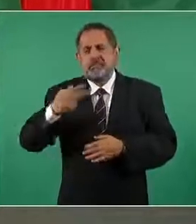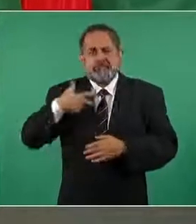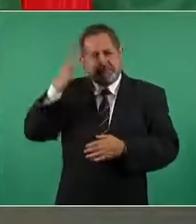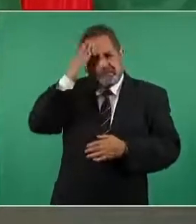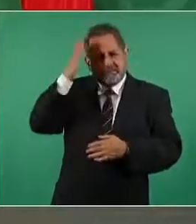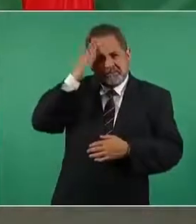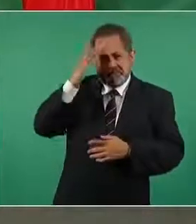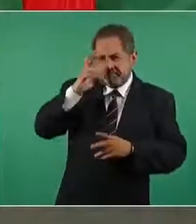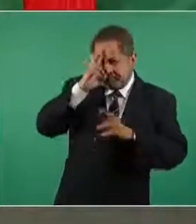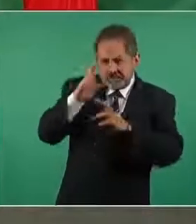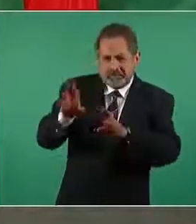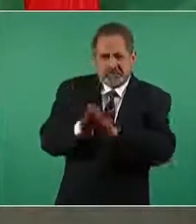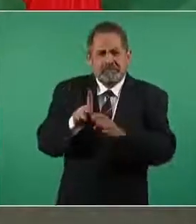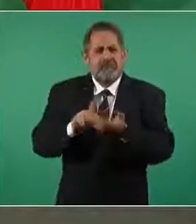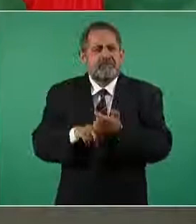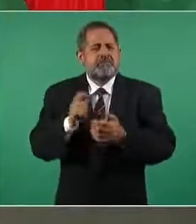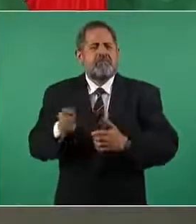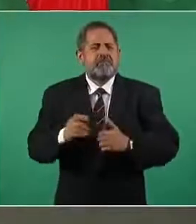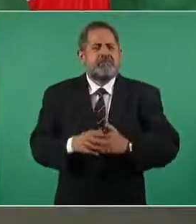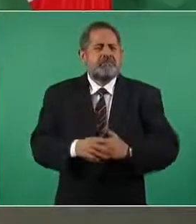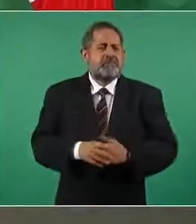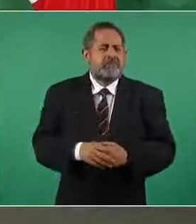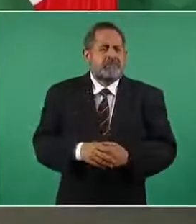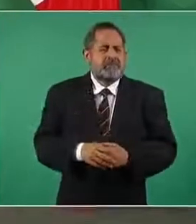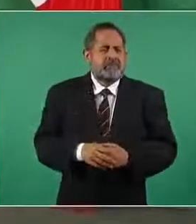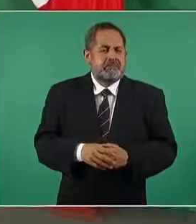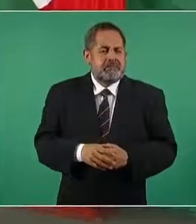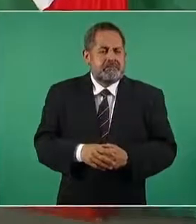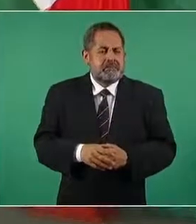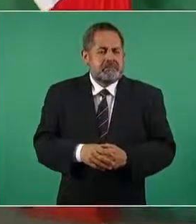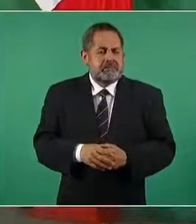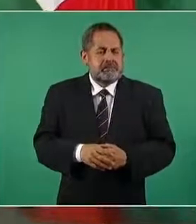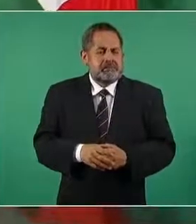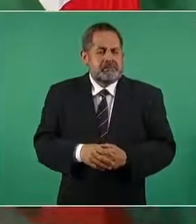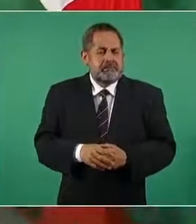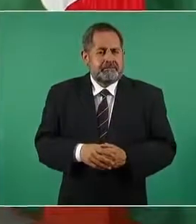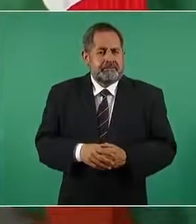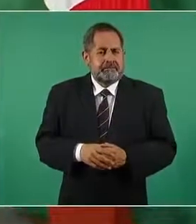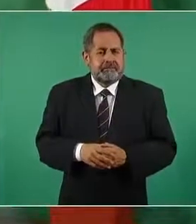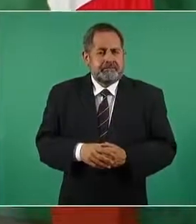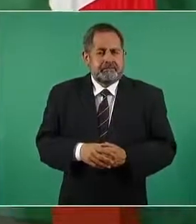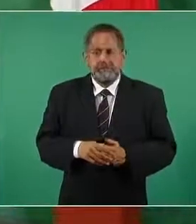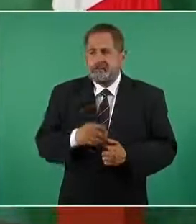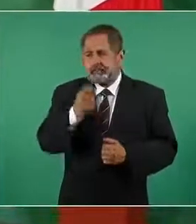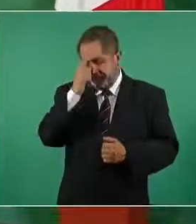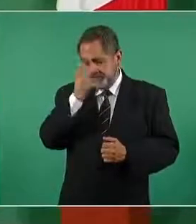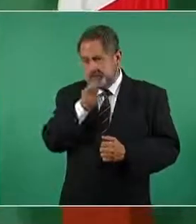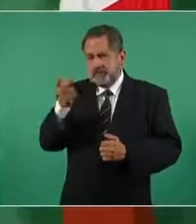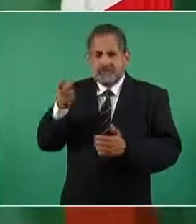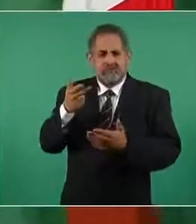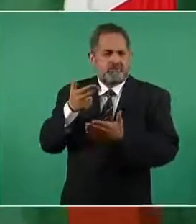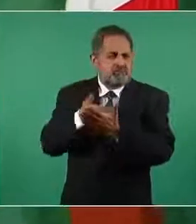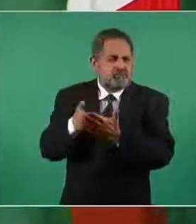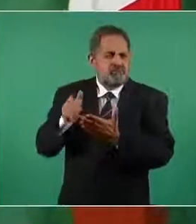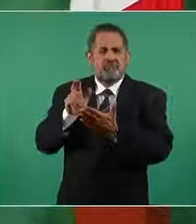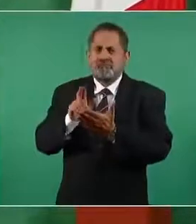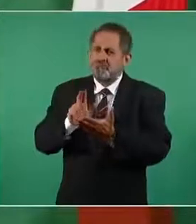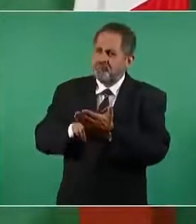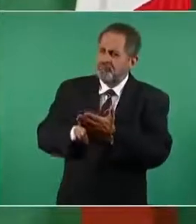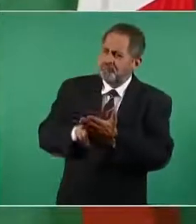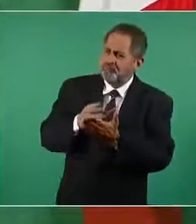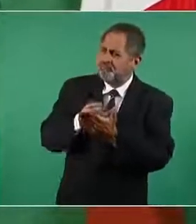incluso a héroes heroínas